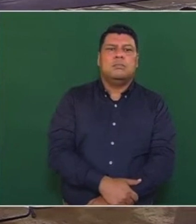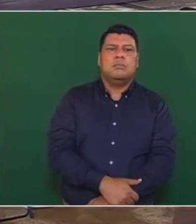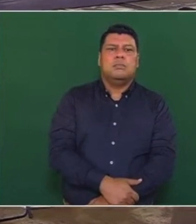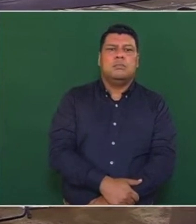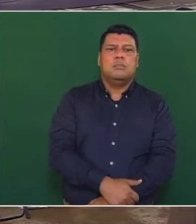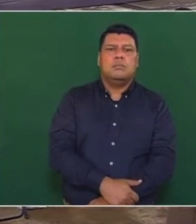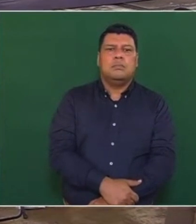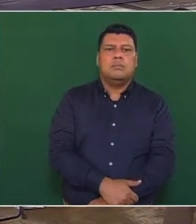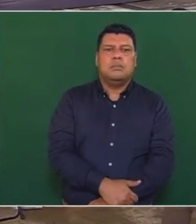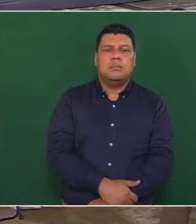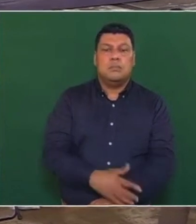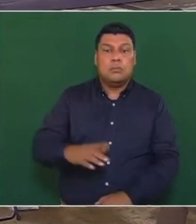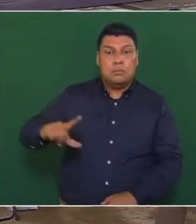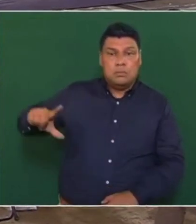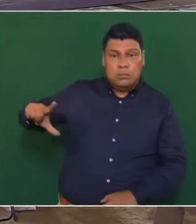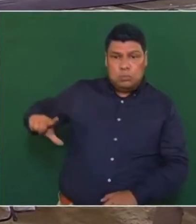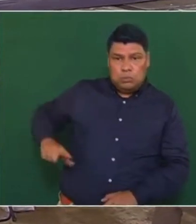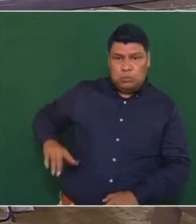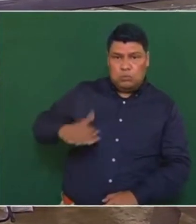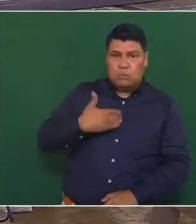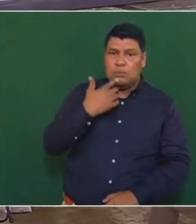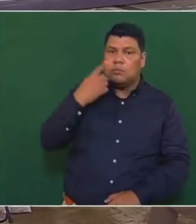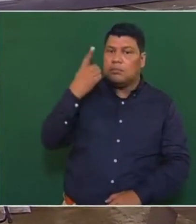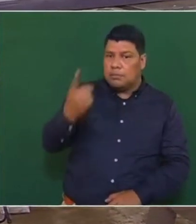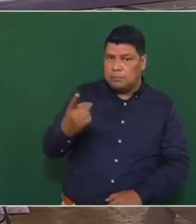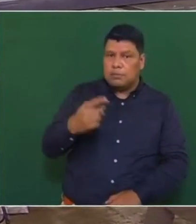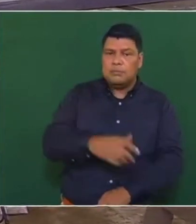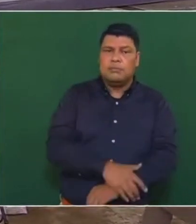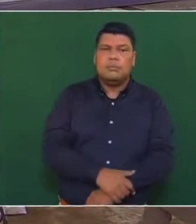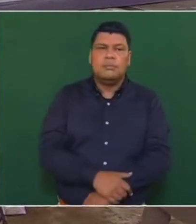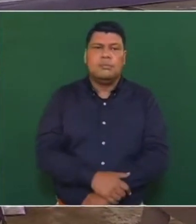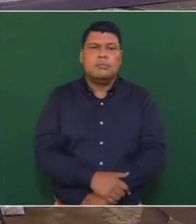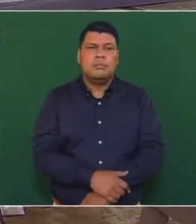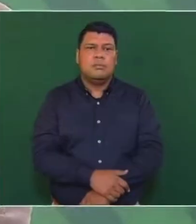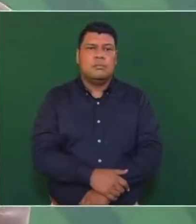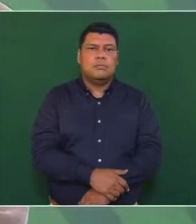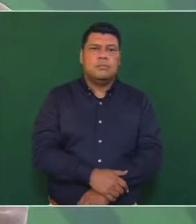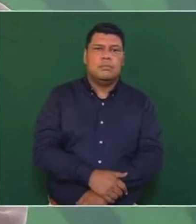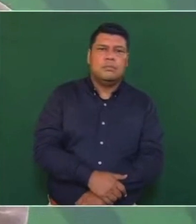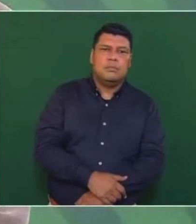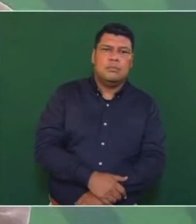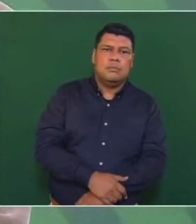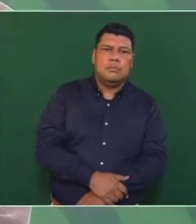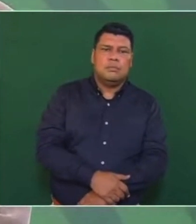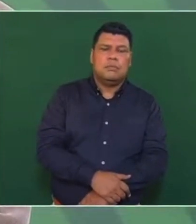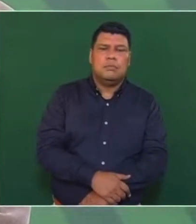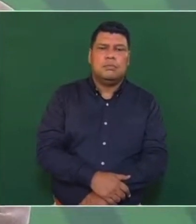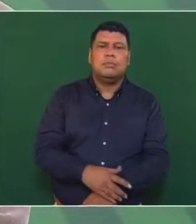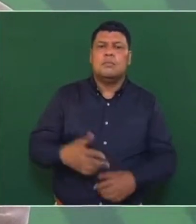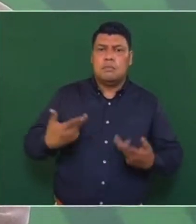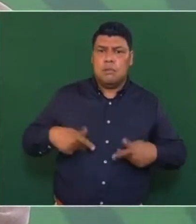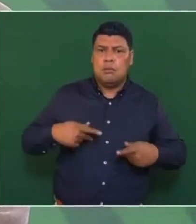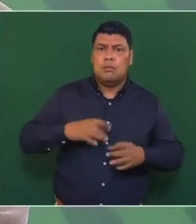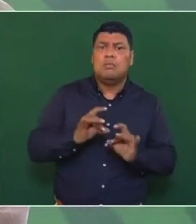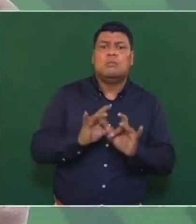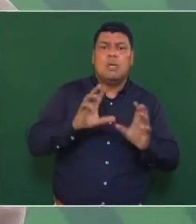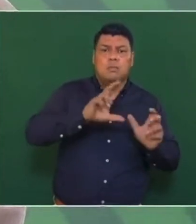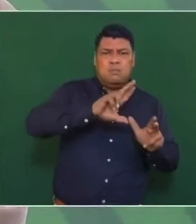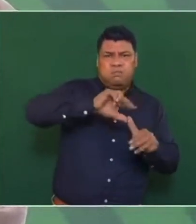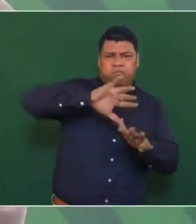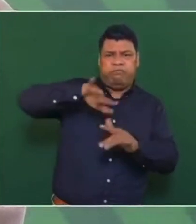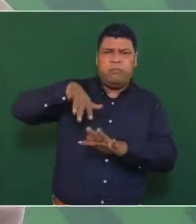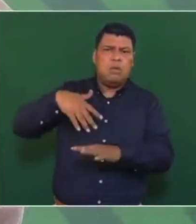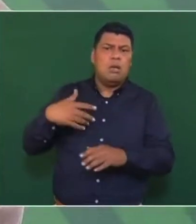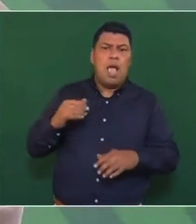Lo que plantea el gobernador es que la zona afectada ya fue vacunada de